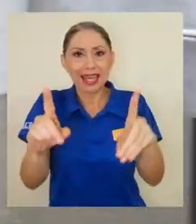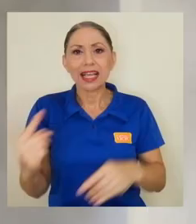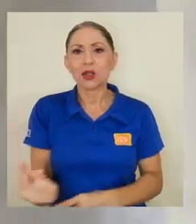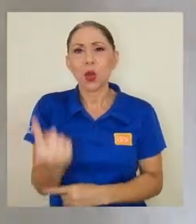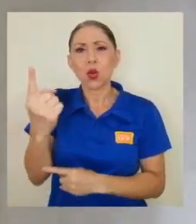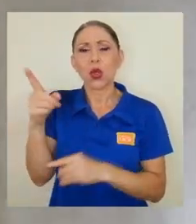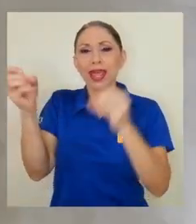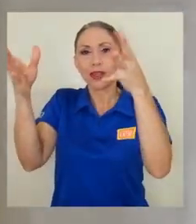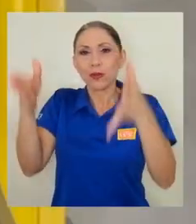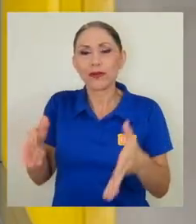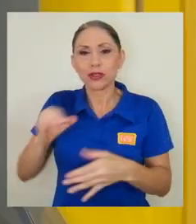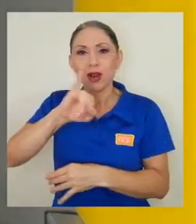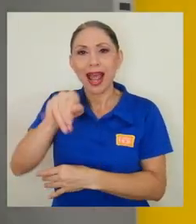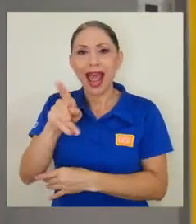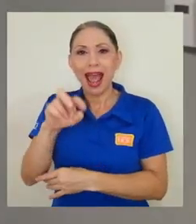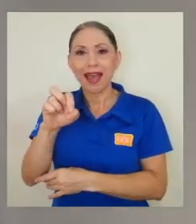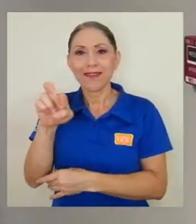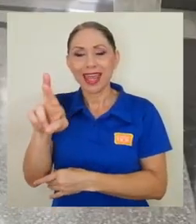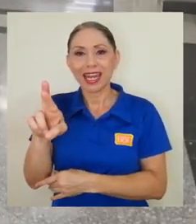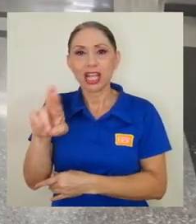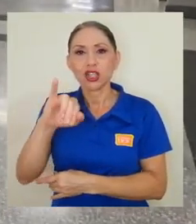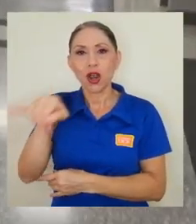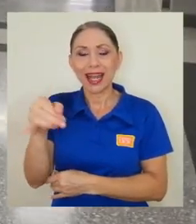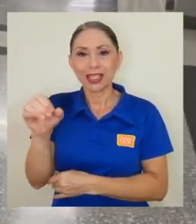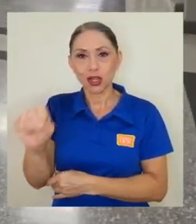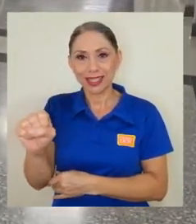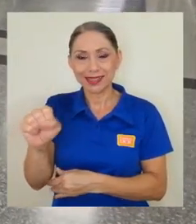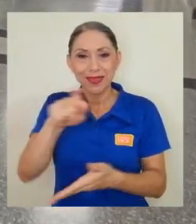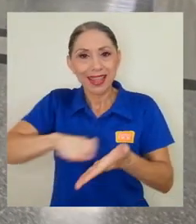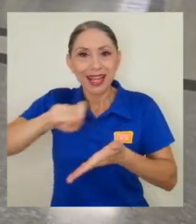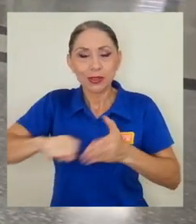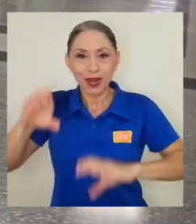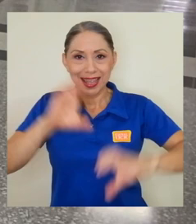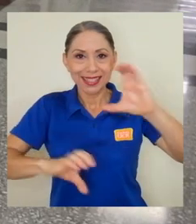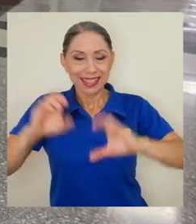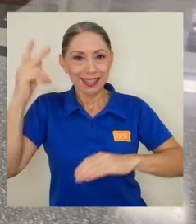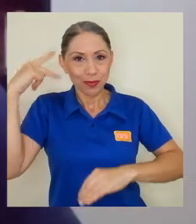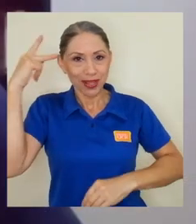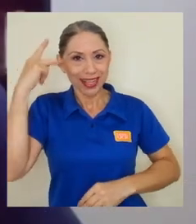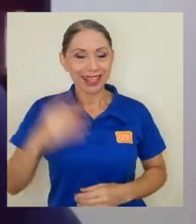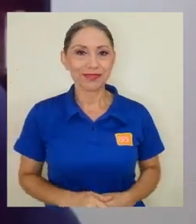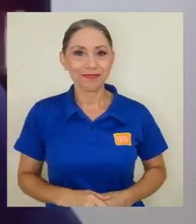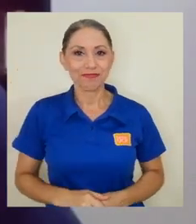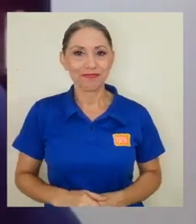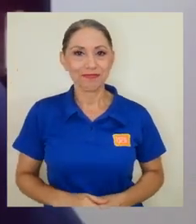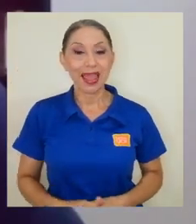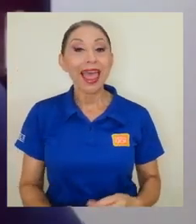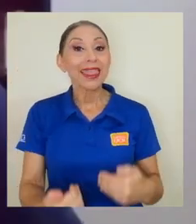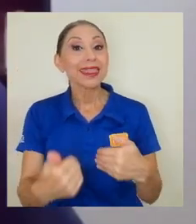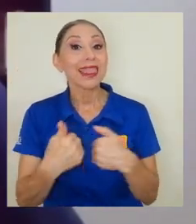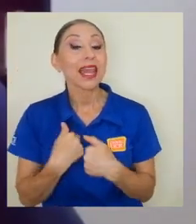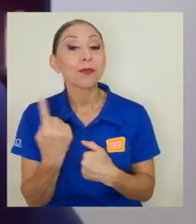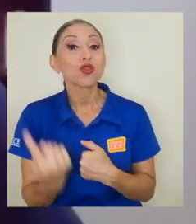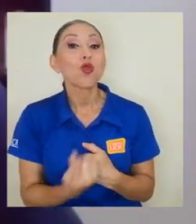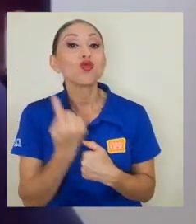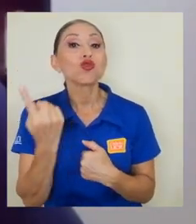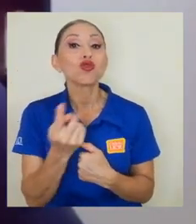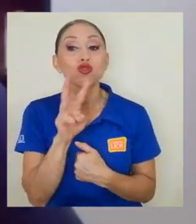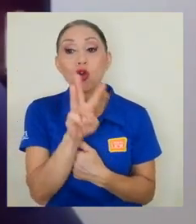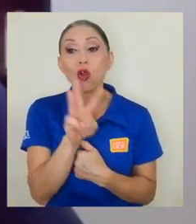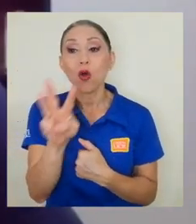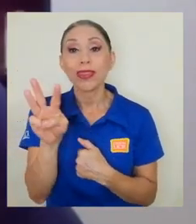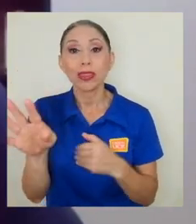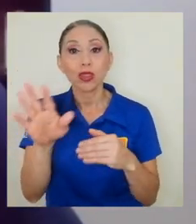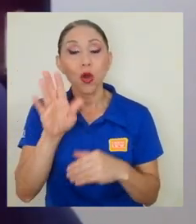ellos es el profesor Javier Johan Insolid, de la Escuela de Ciencias Políticas. Tenemos un solo entorno para